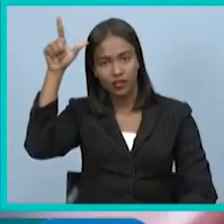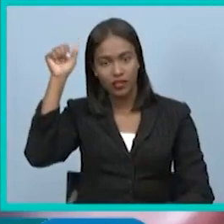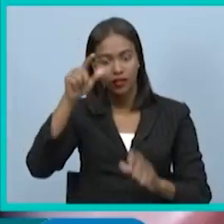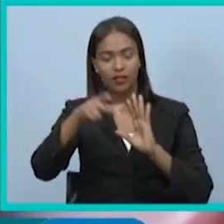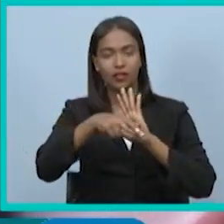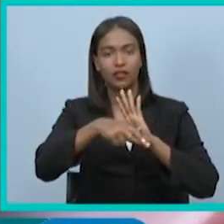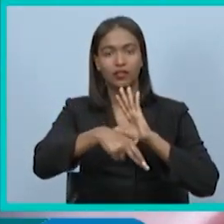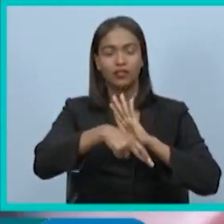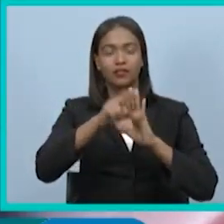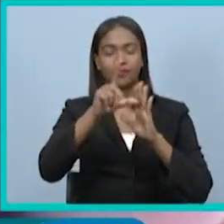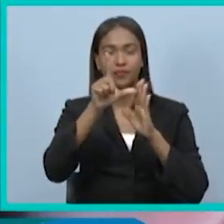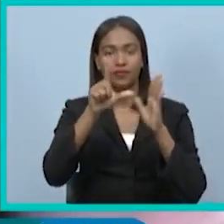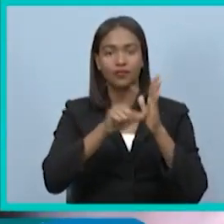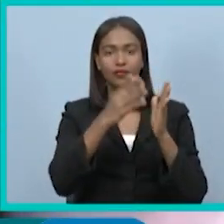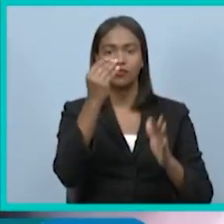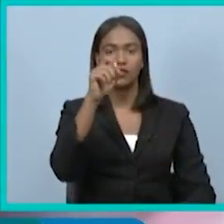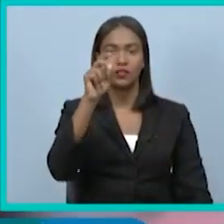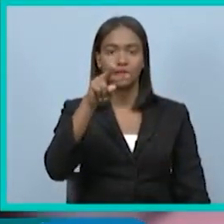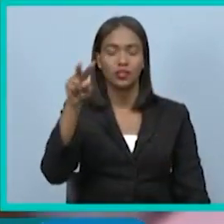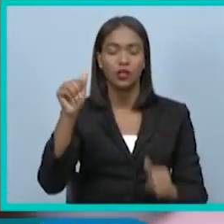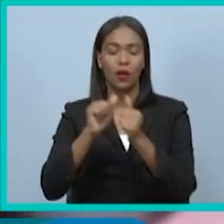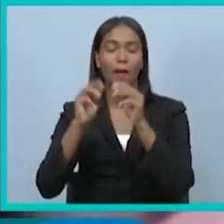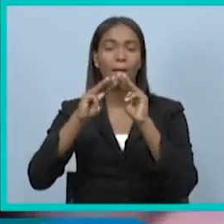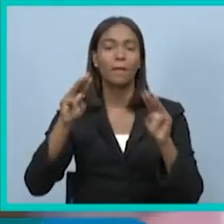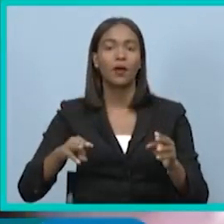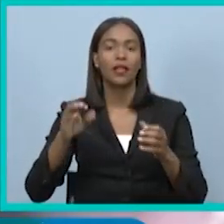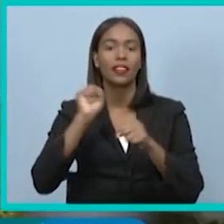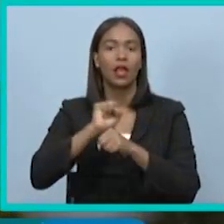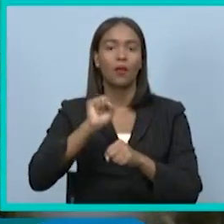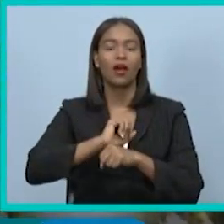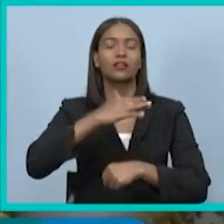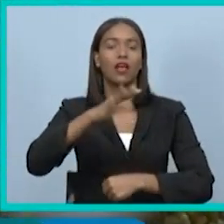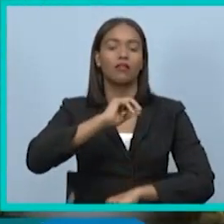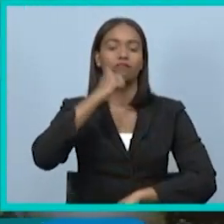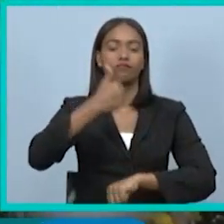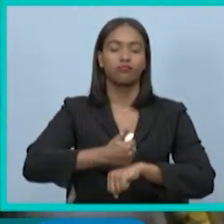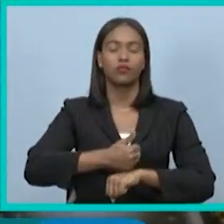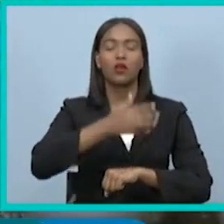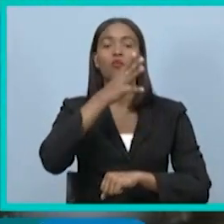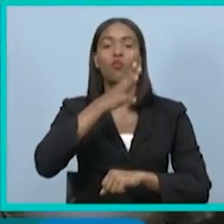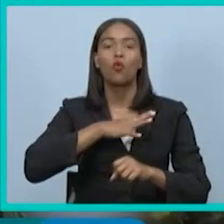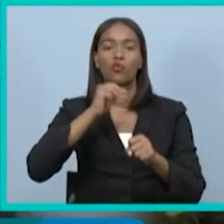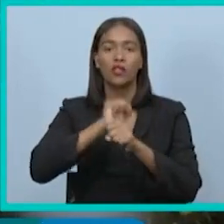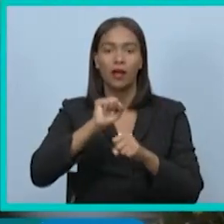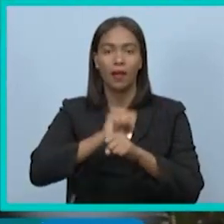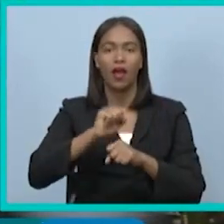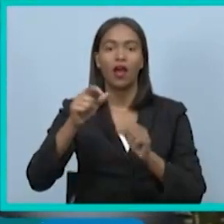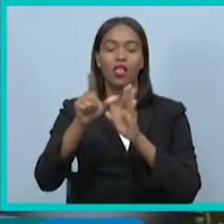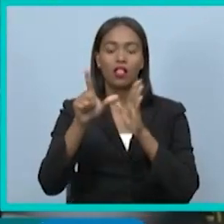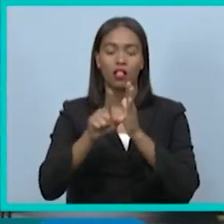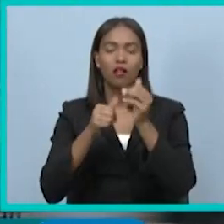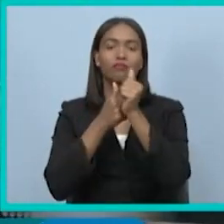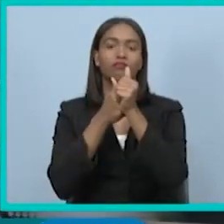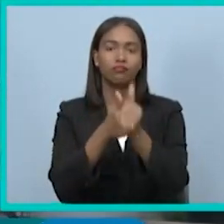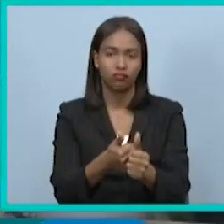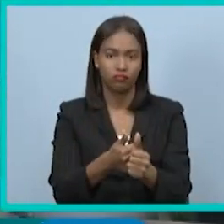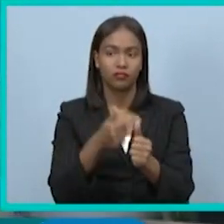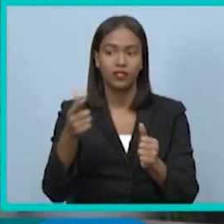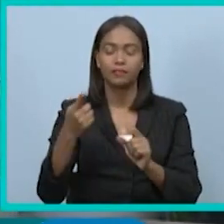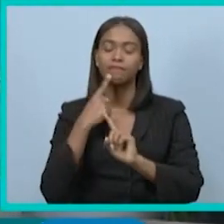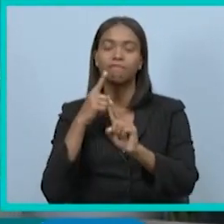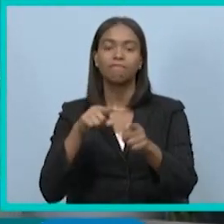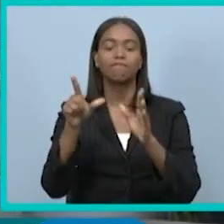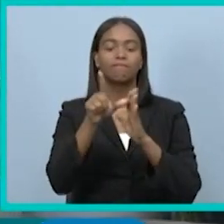-2022 del Ministerio de Trabajo, deja formalizados las trabajadoras domésticas en el país. Esta disposición es